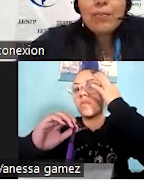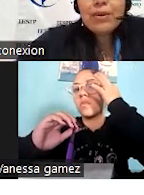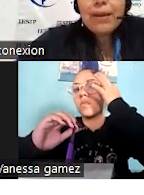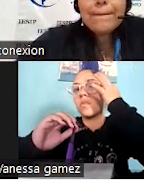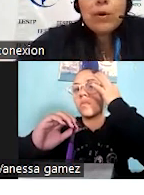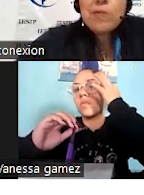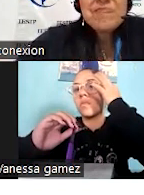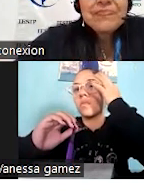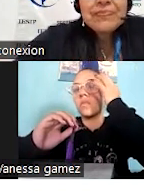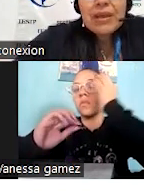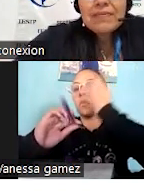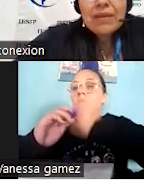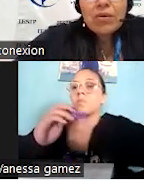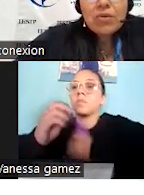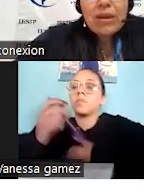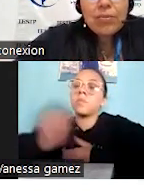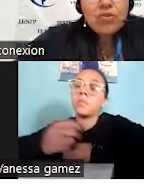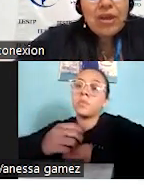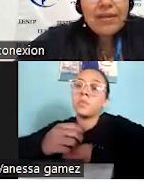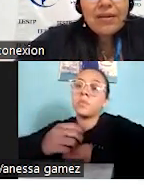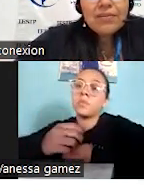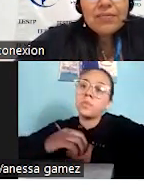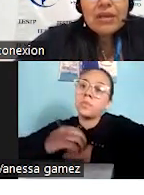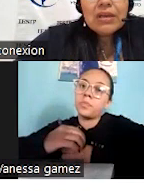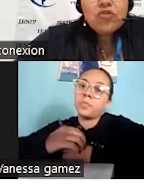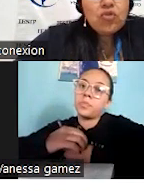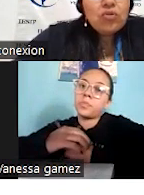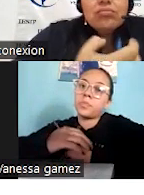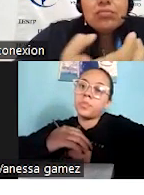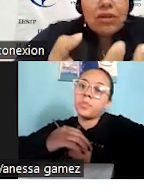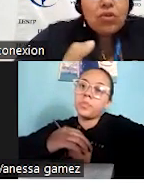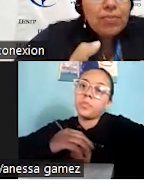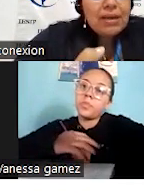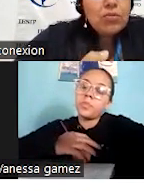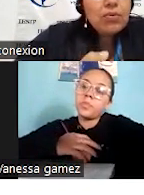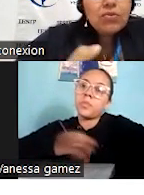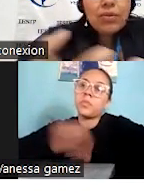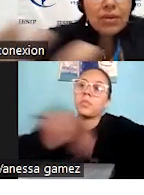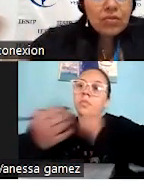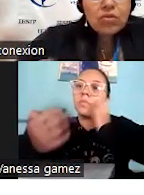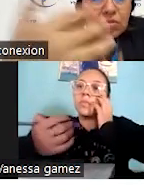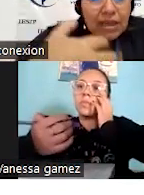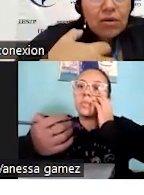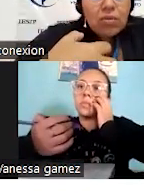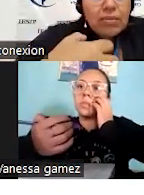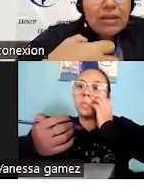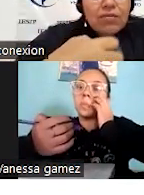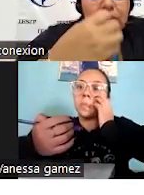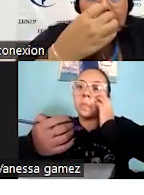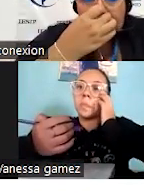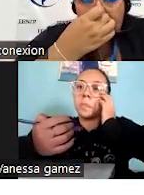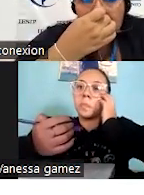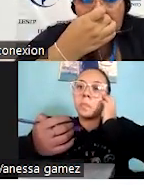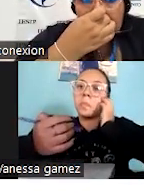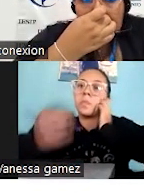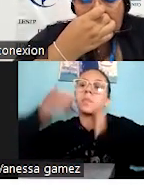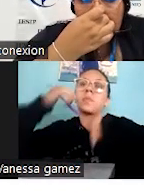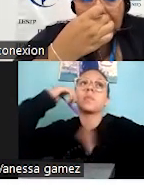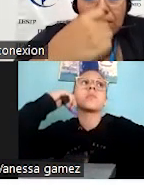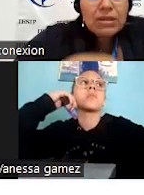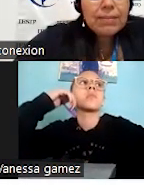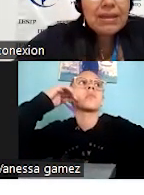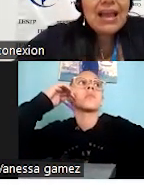proveedor. Si yo, por ejemplo, voy a una posada, yo estoy pagando por un servicio, yo tengo un beneficio de eso.